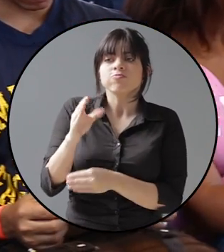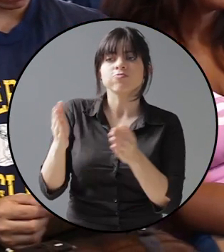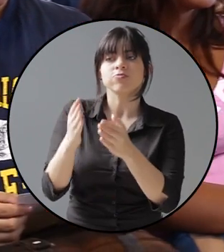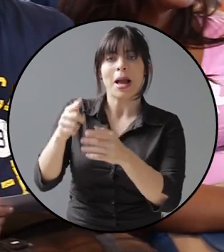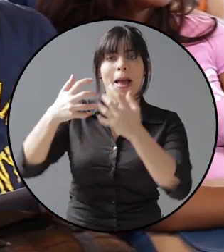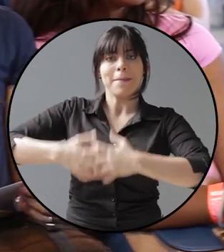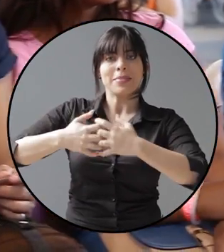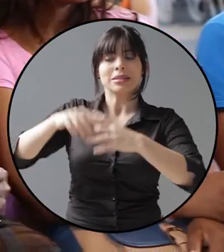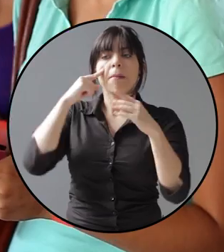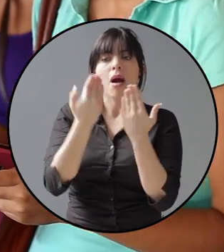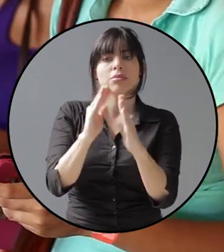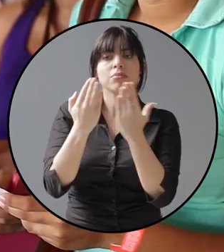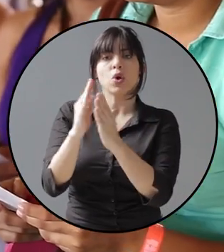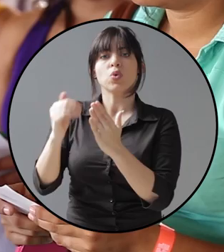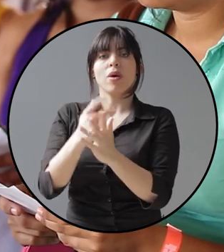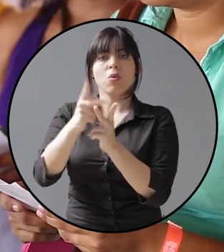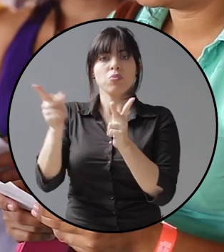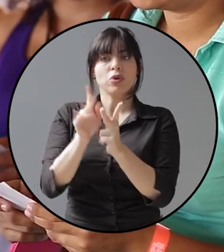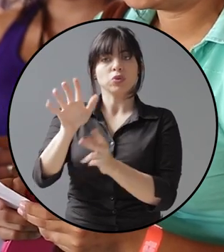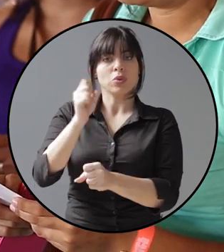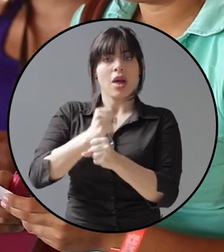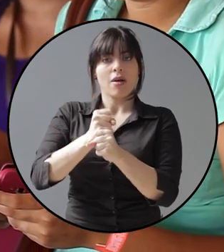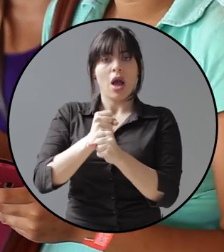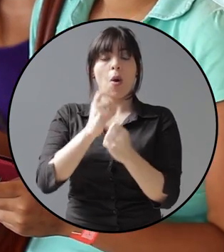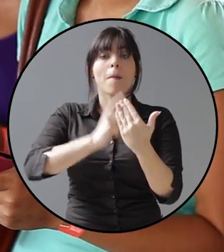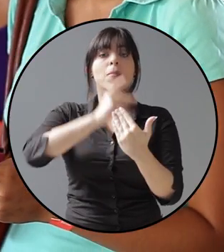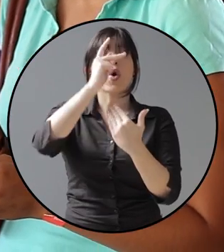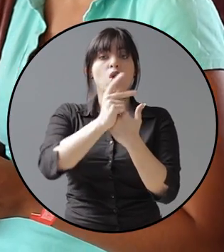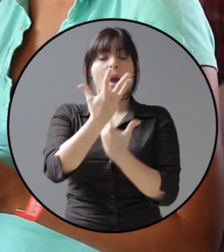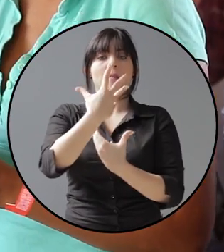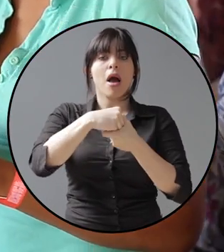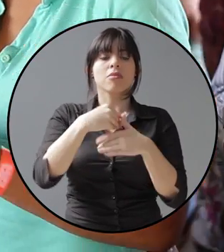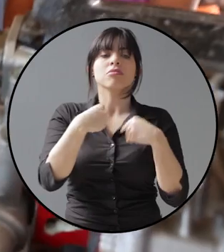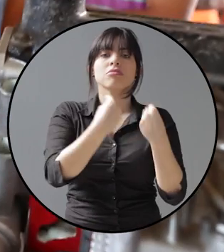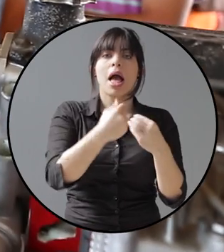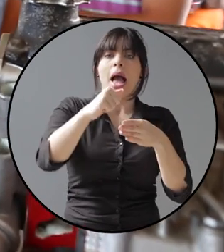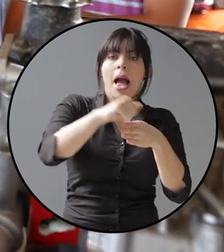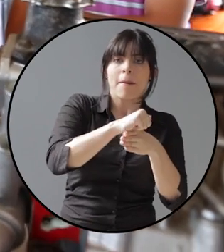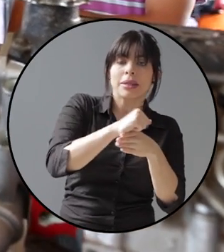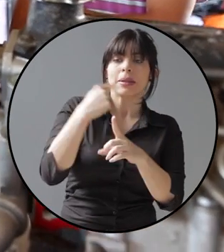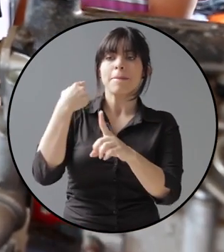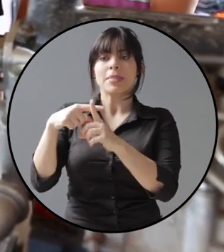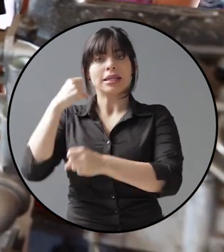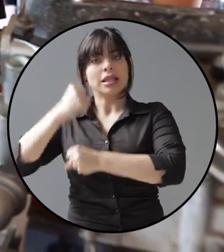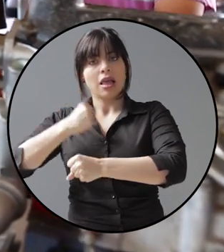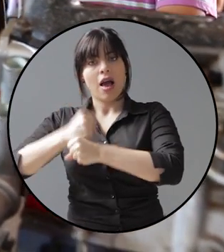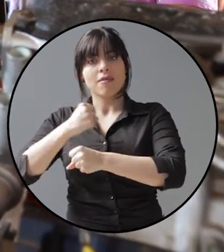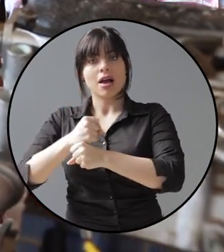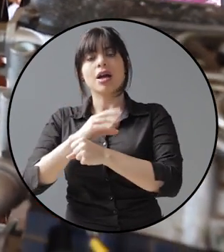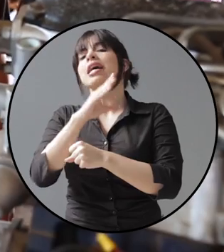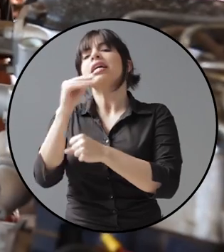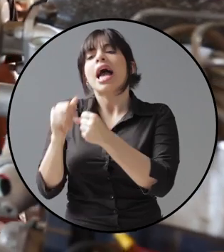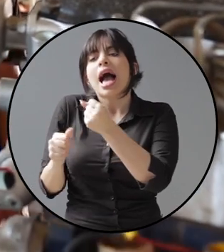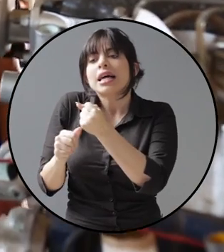empresas abran nuevos puestos en sus planillas, programas que combinan la capacitación con el empleo y la